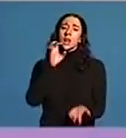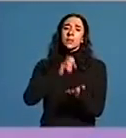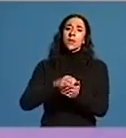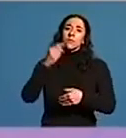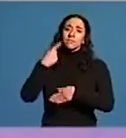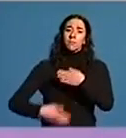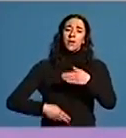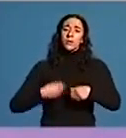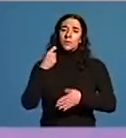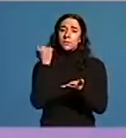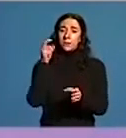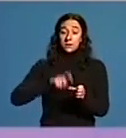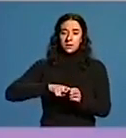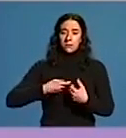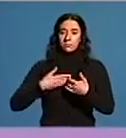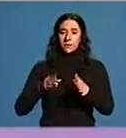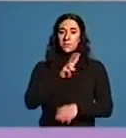a partires do 21 de xuño.